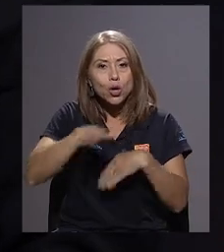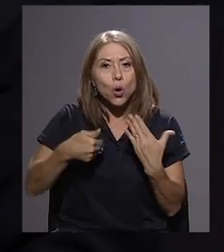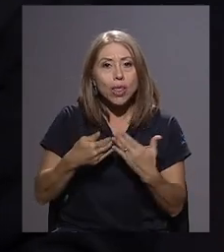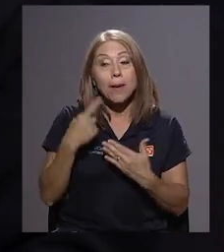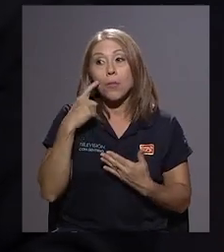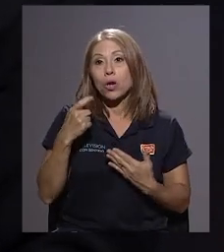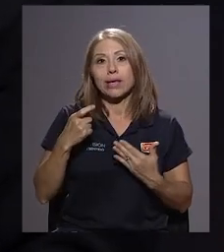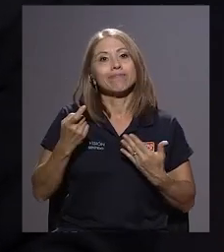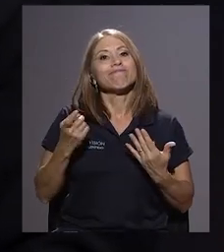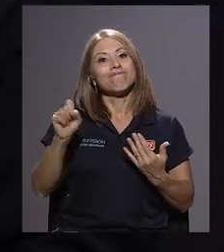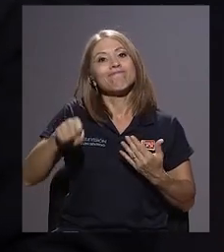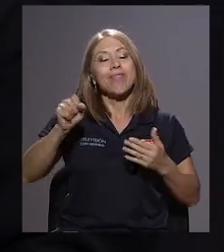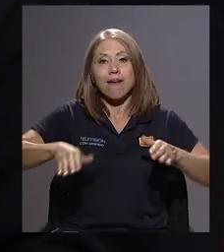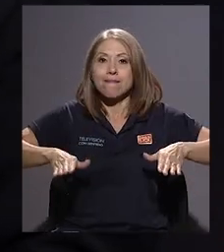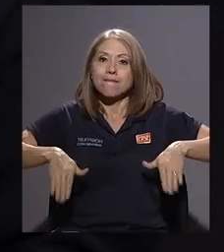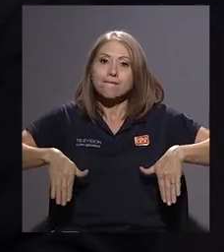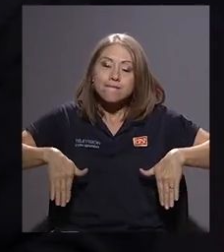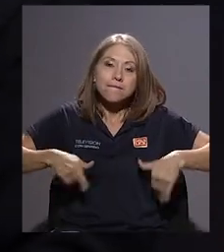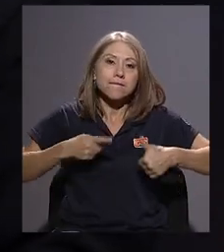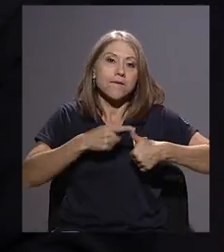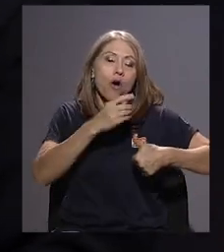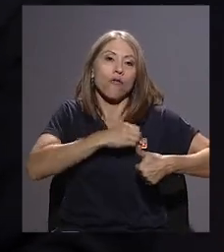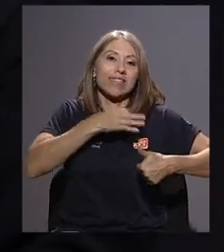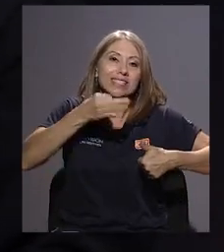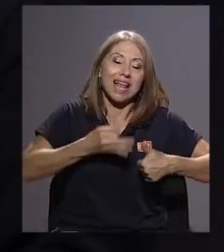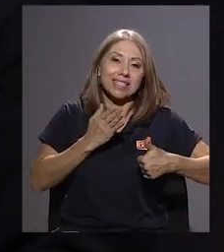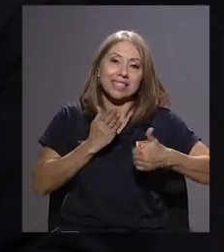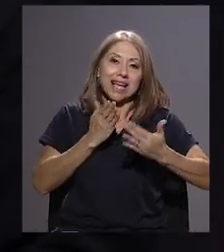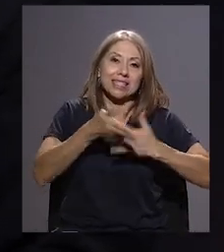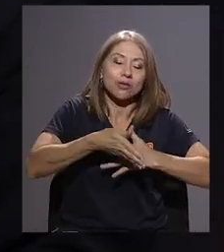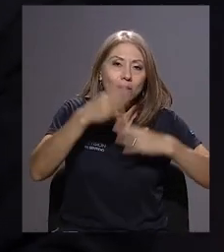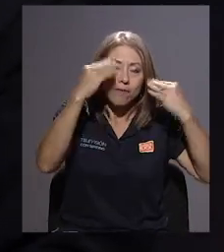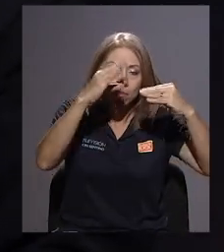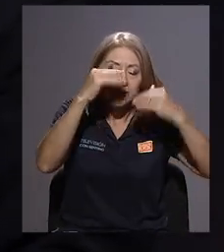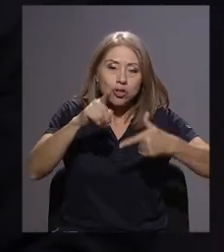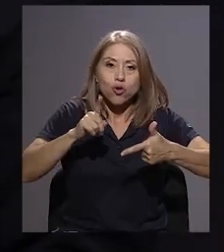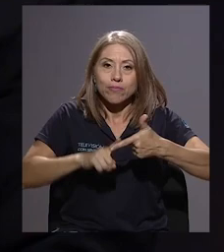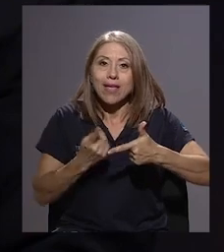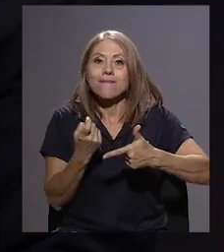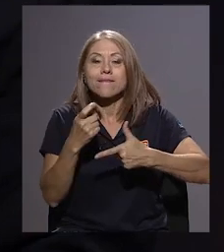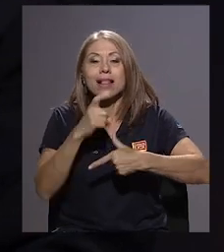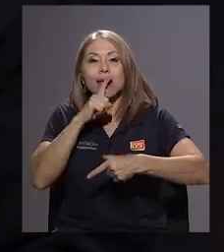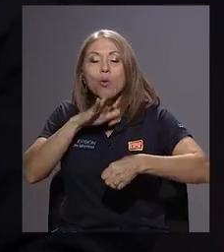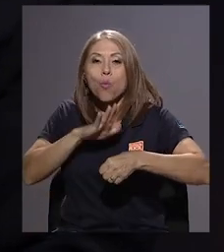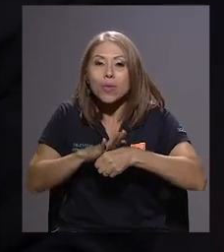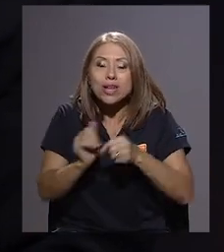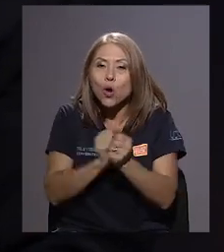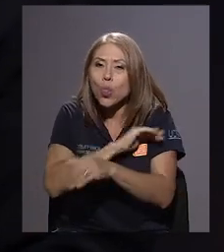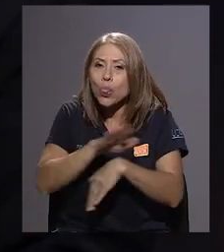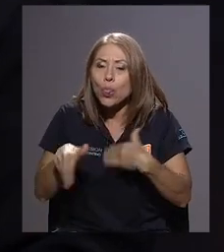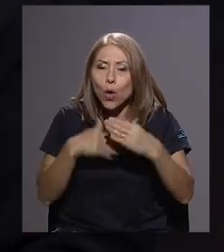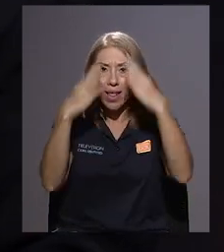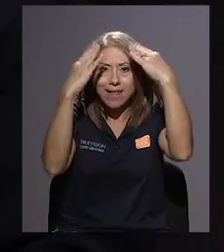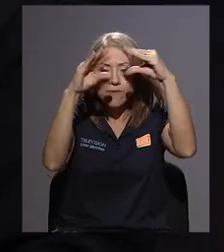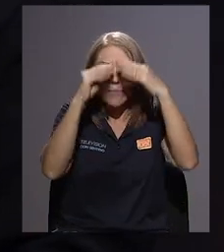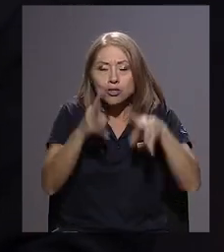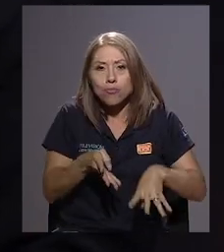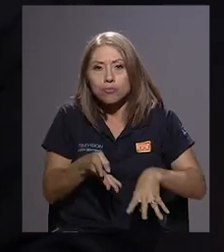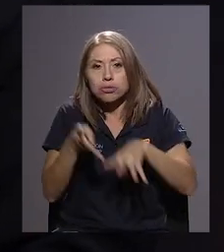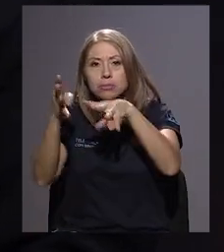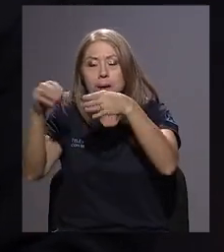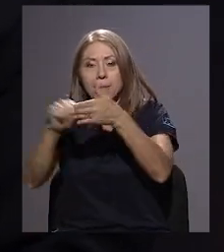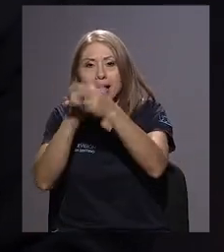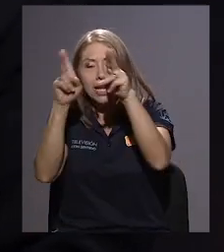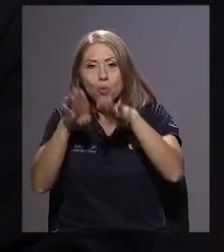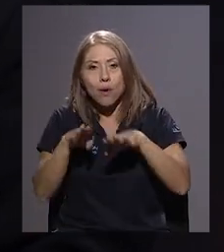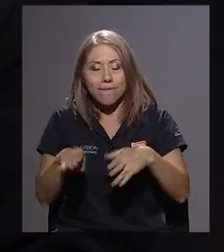oficiales de acceso a información, si nos falta que cumplan con sus obligaciones legales de poner la información, toda esta información, en la página web. Si